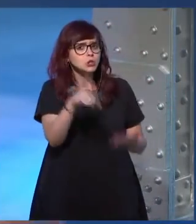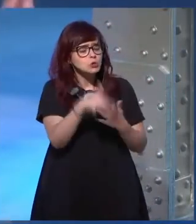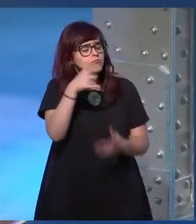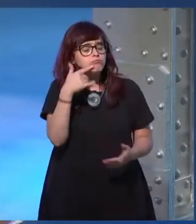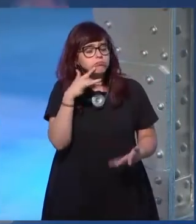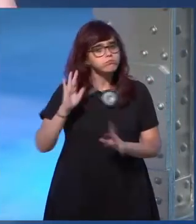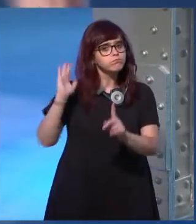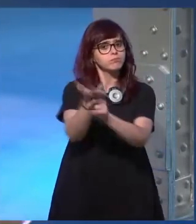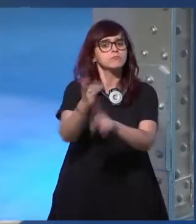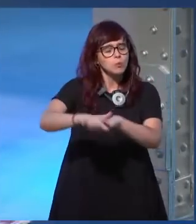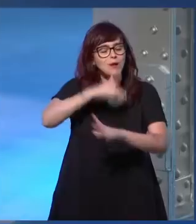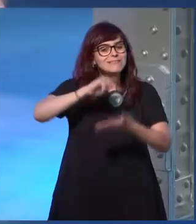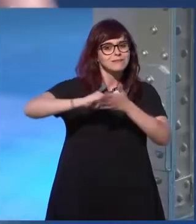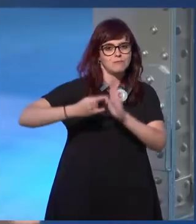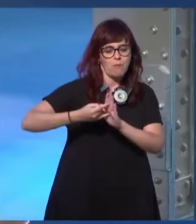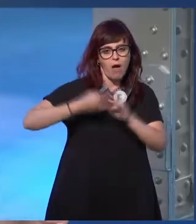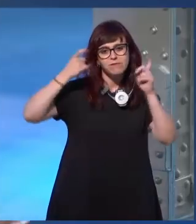decidieron poner a prueba el sistema